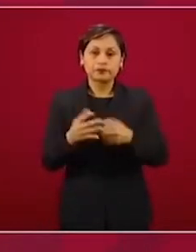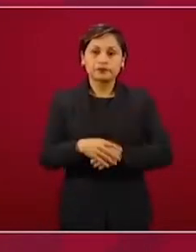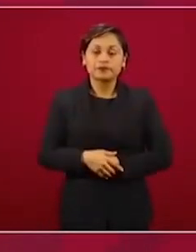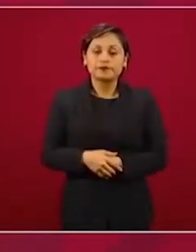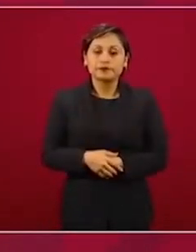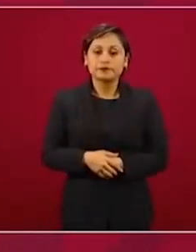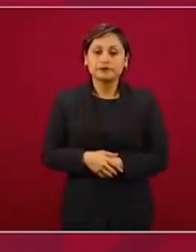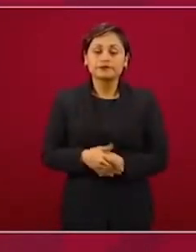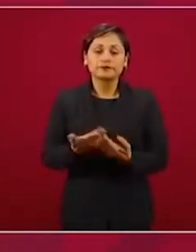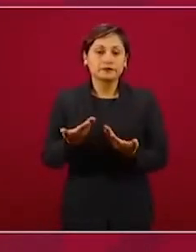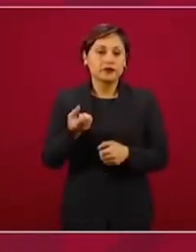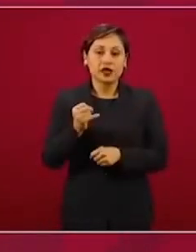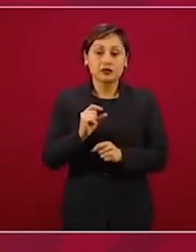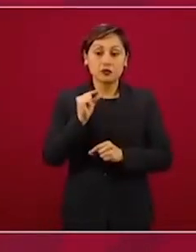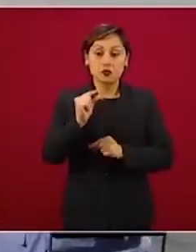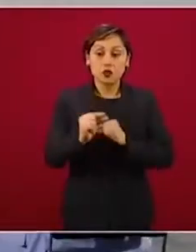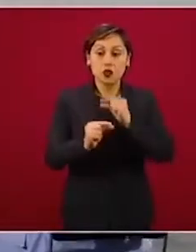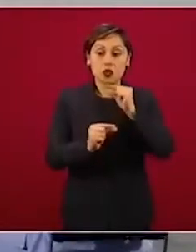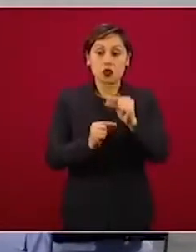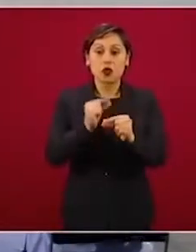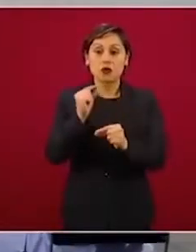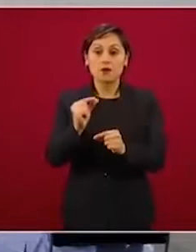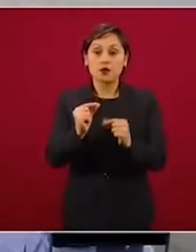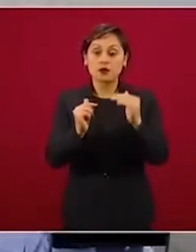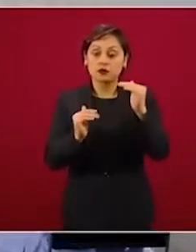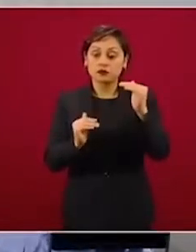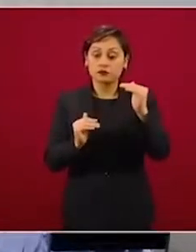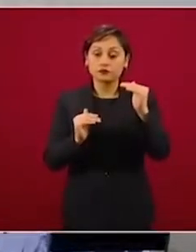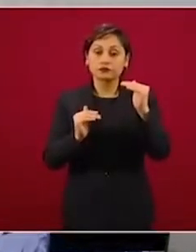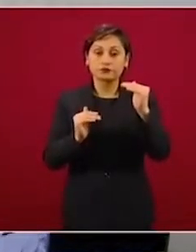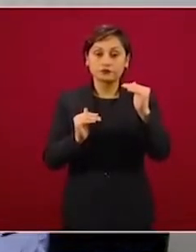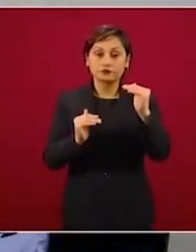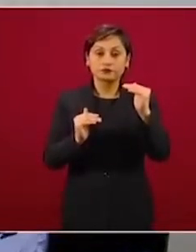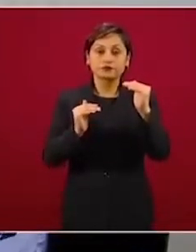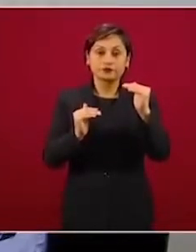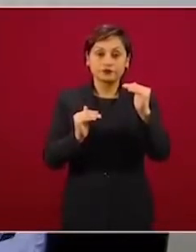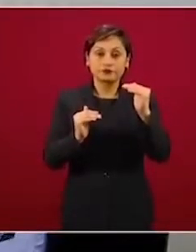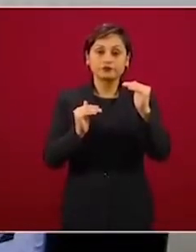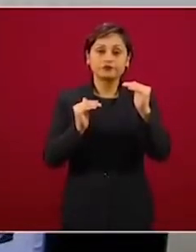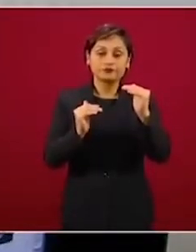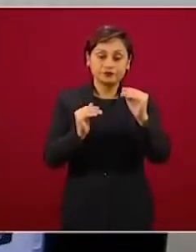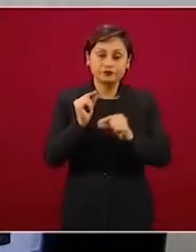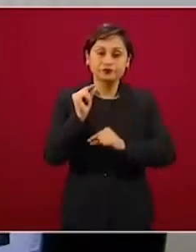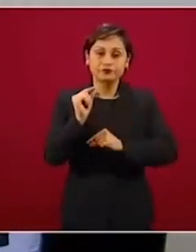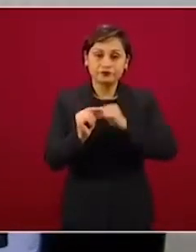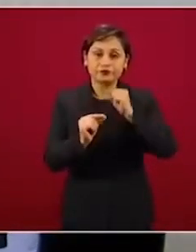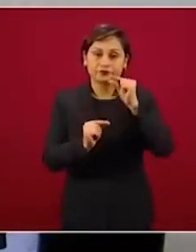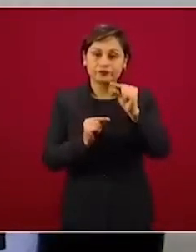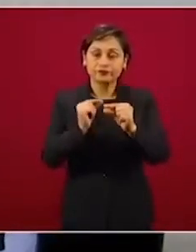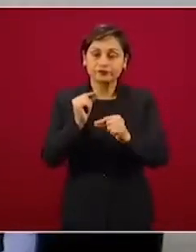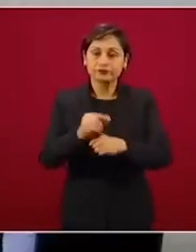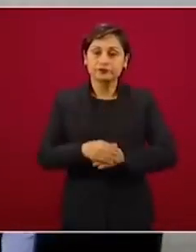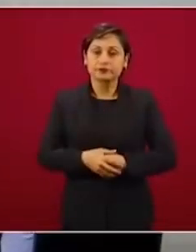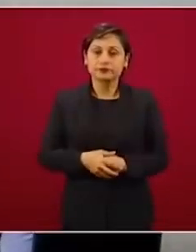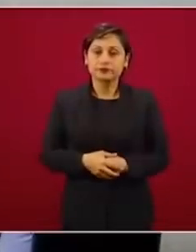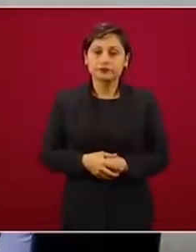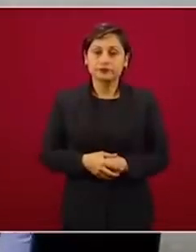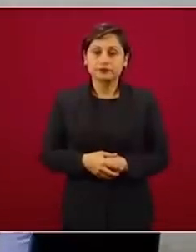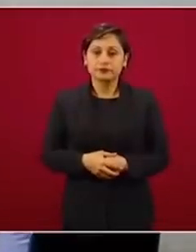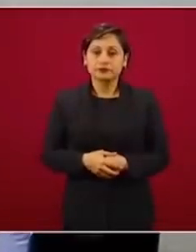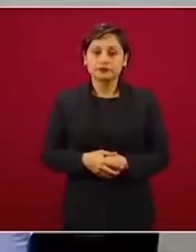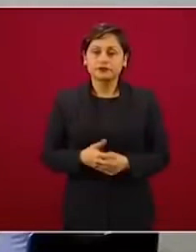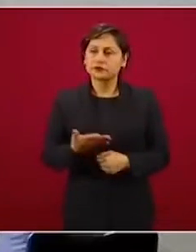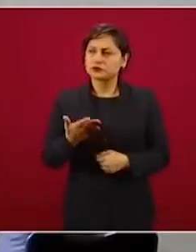ha venido apreciando, está a 22